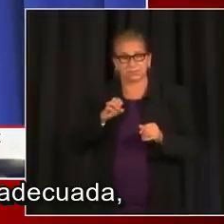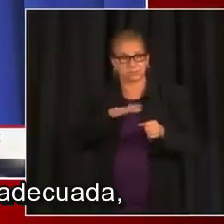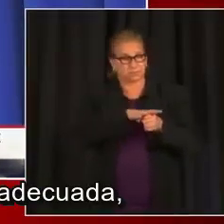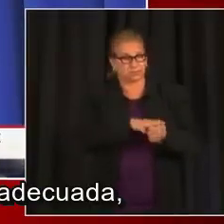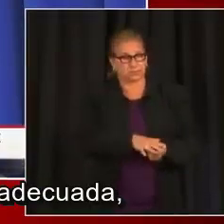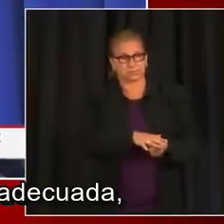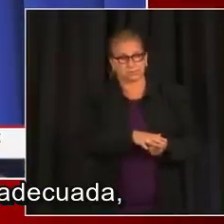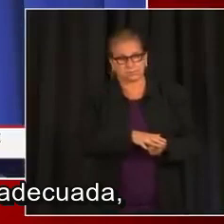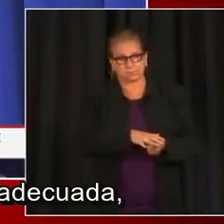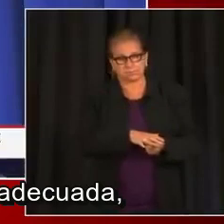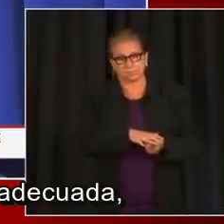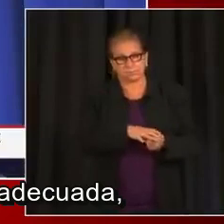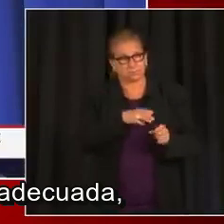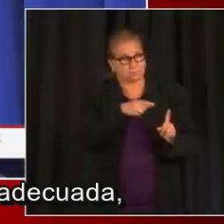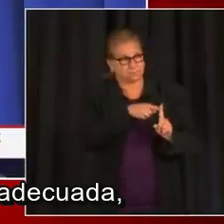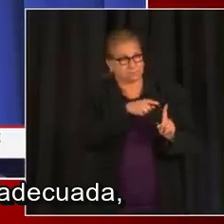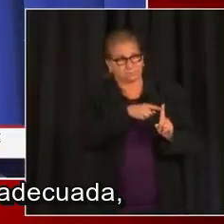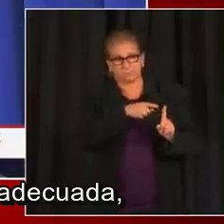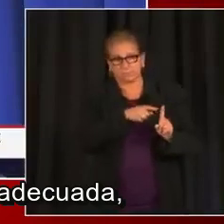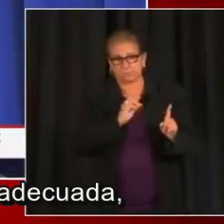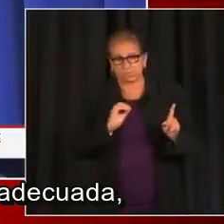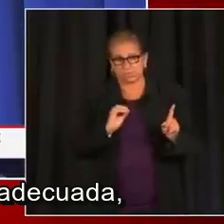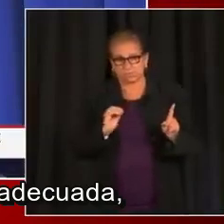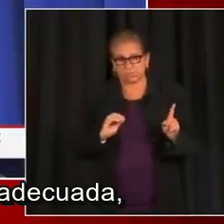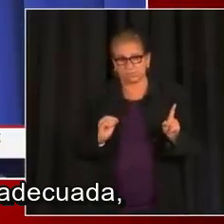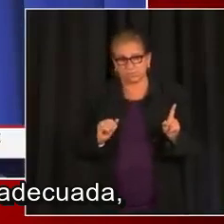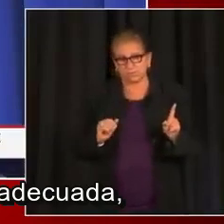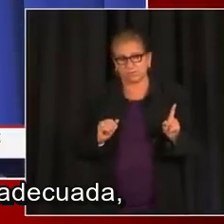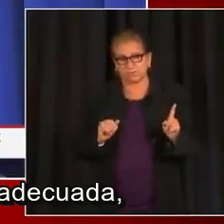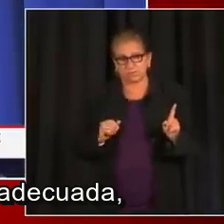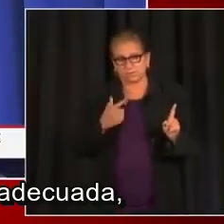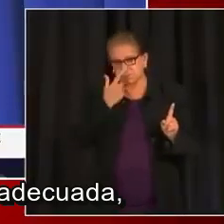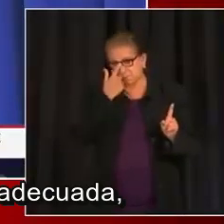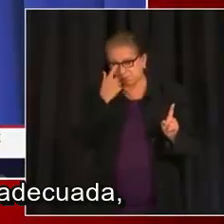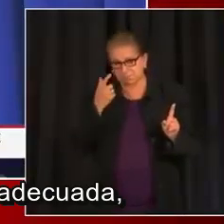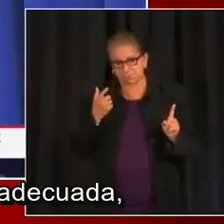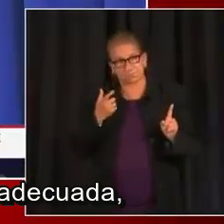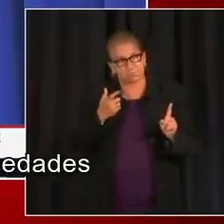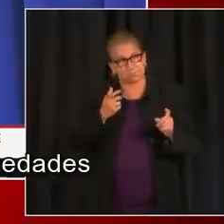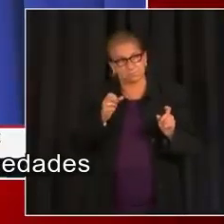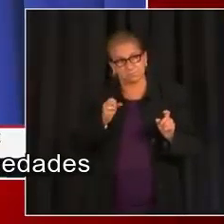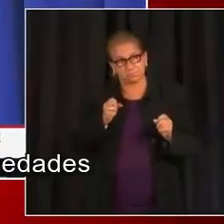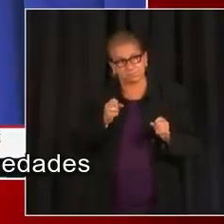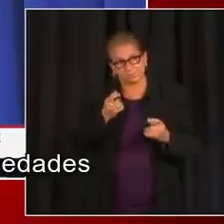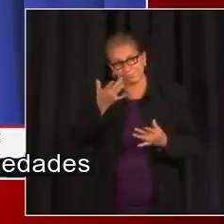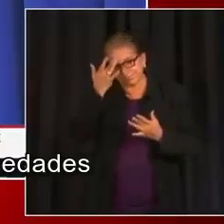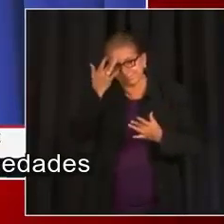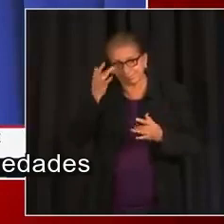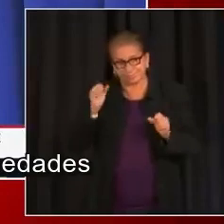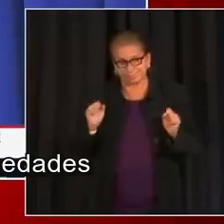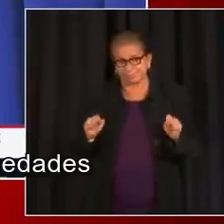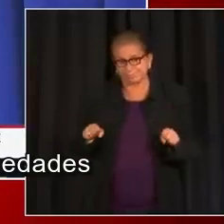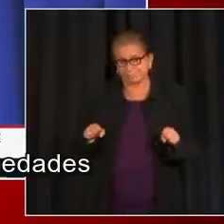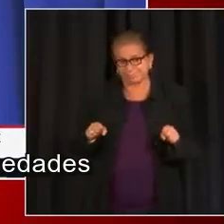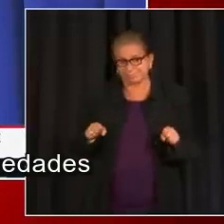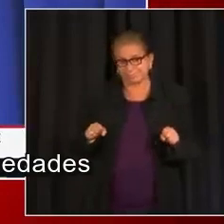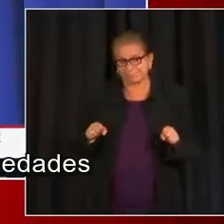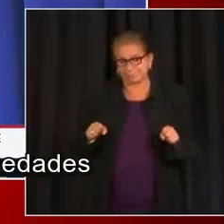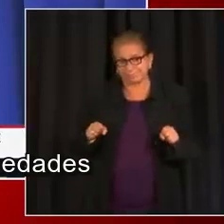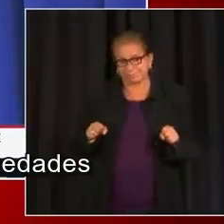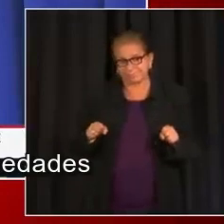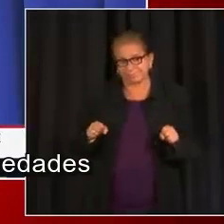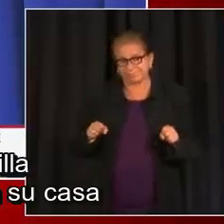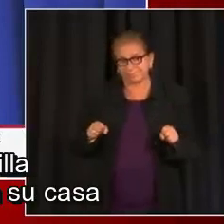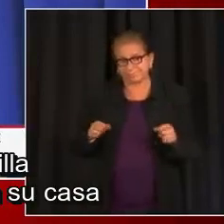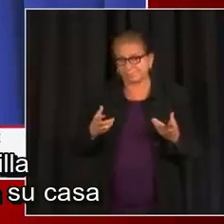que no tienen la respuesta, que su cuerpo no responde de manera adecuada, y las personas que tienen enfermedades bastante